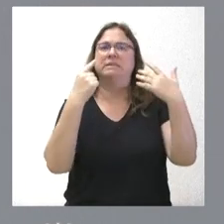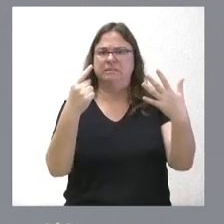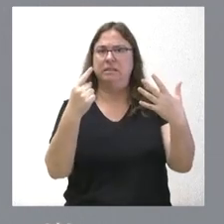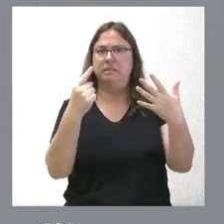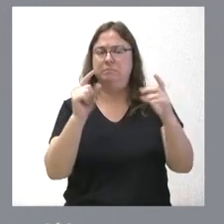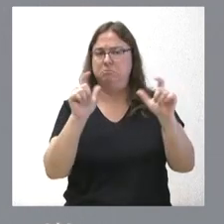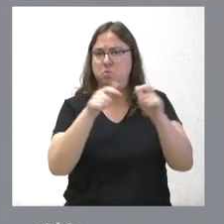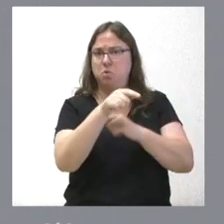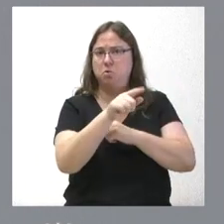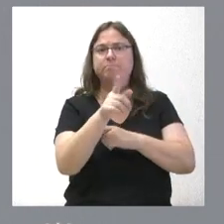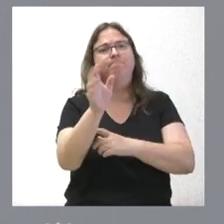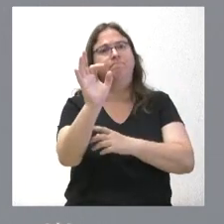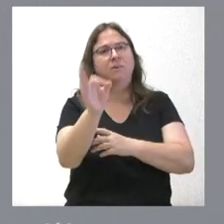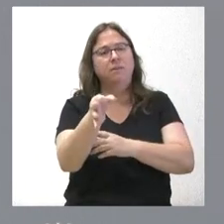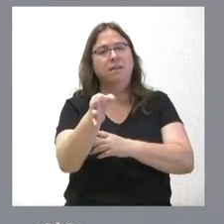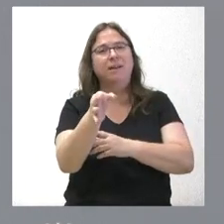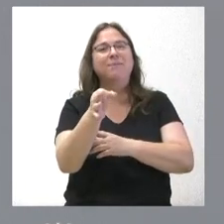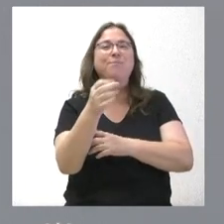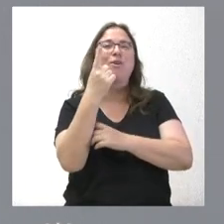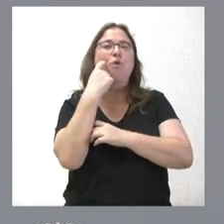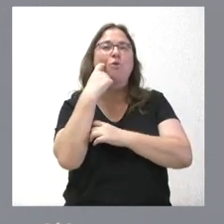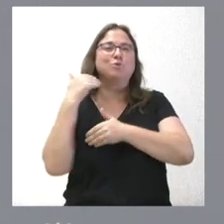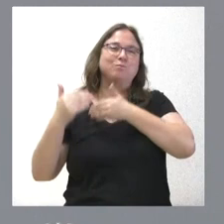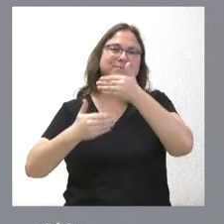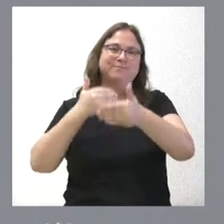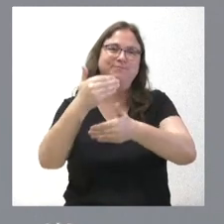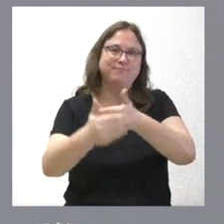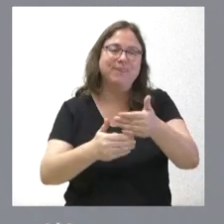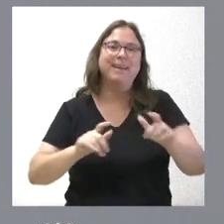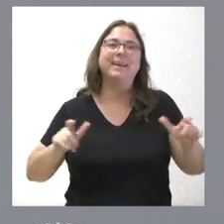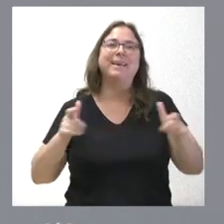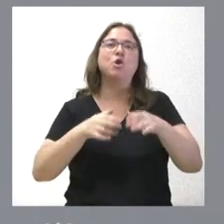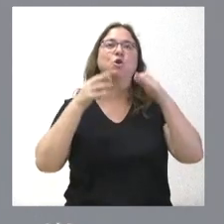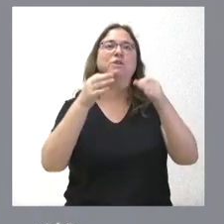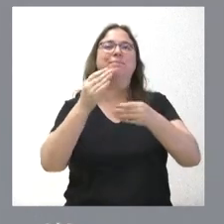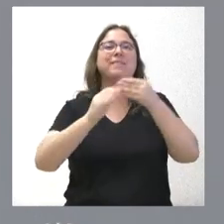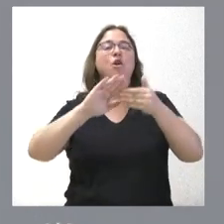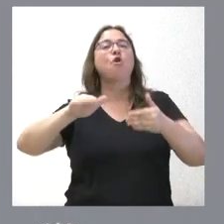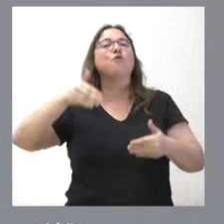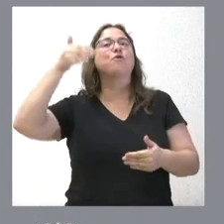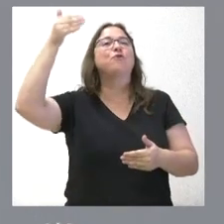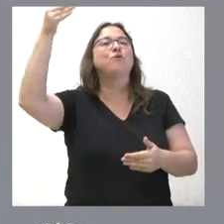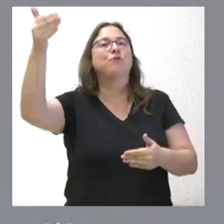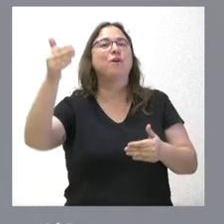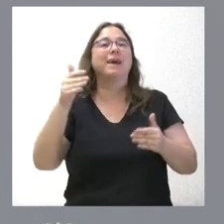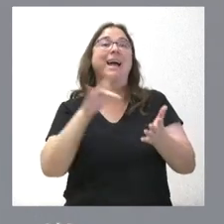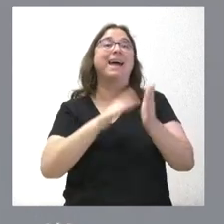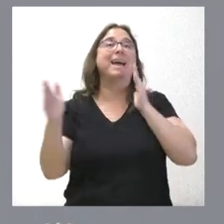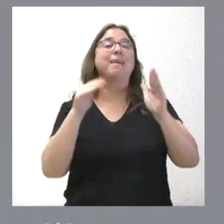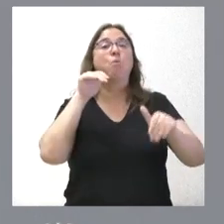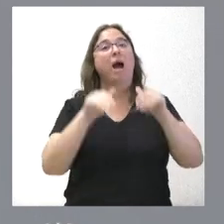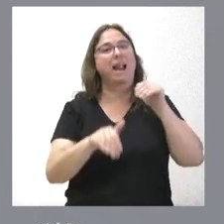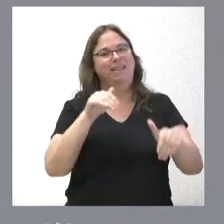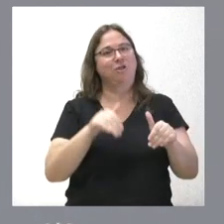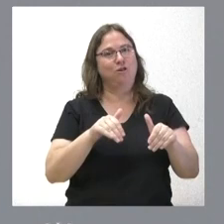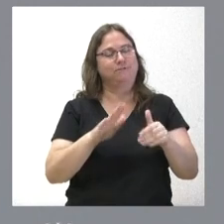también es verdad que hay una tradición de que estas reuniones se realicen fuera de lo que son los periodos electorales. Esa es una